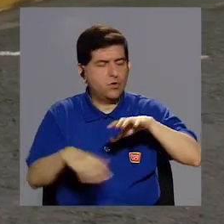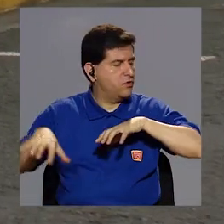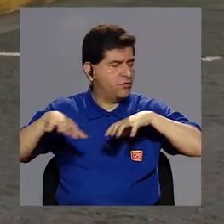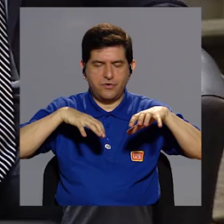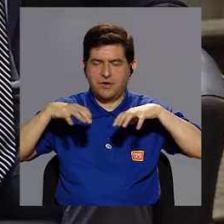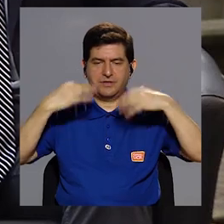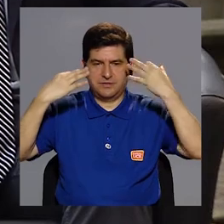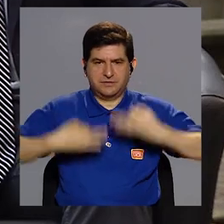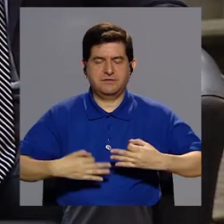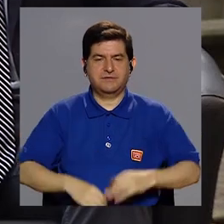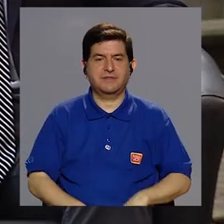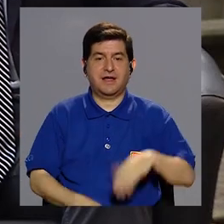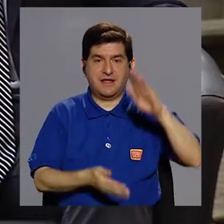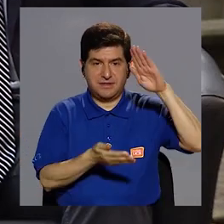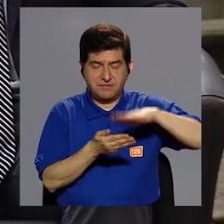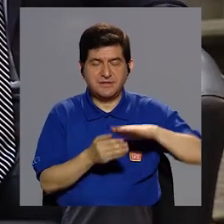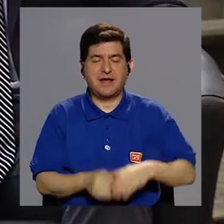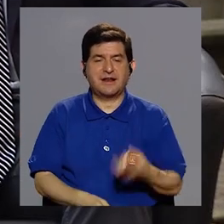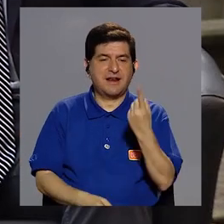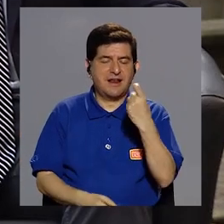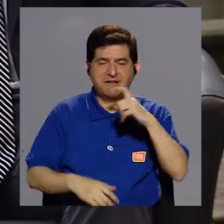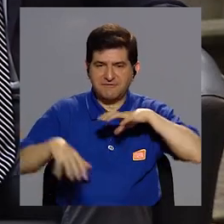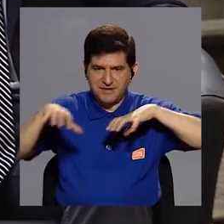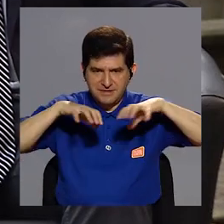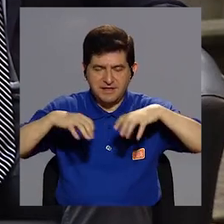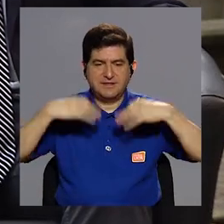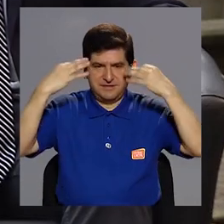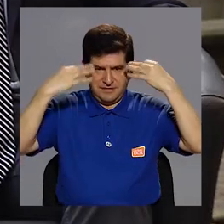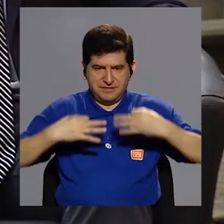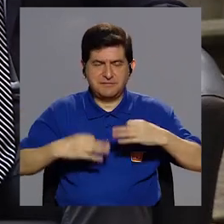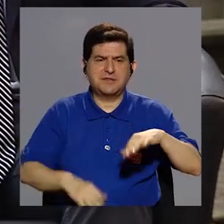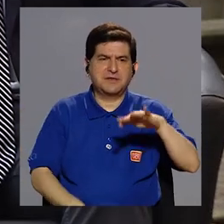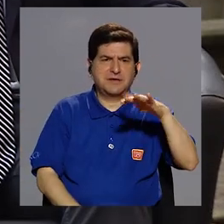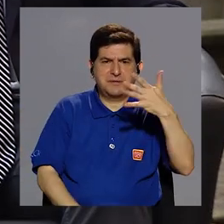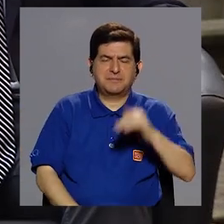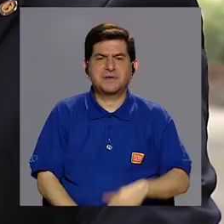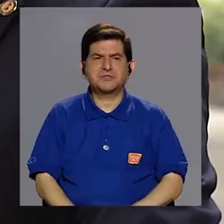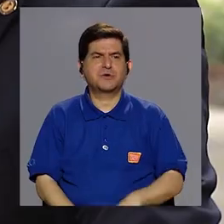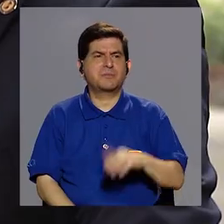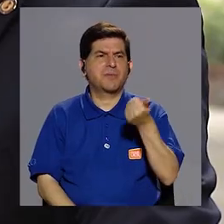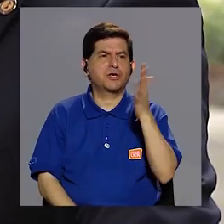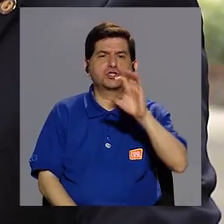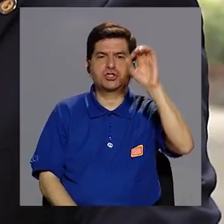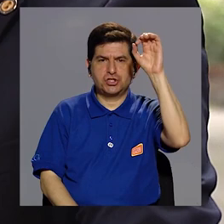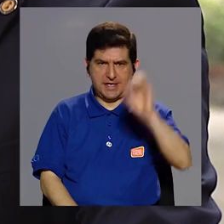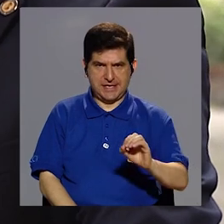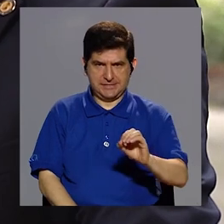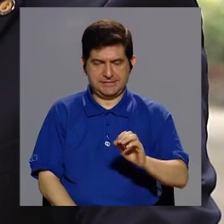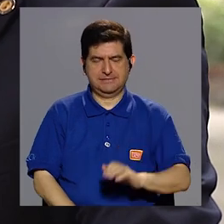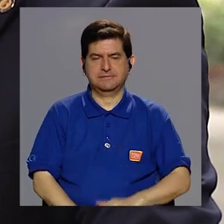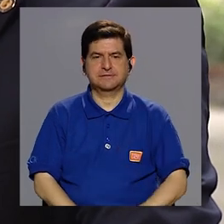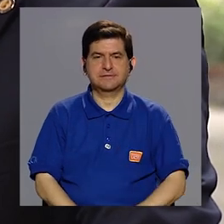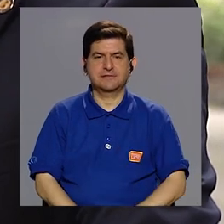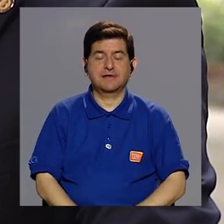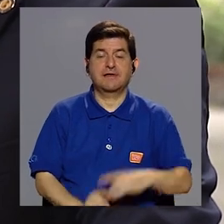inactividad física, para reducir la inactividad física más o menos en un 15%,